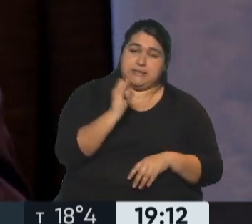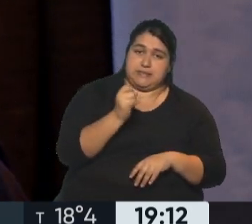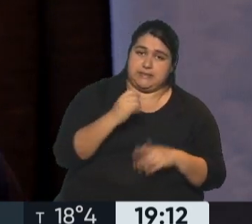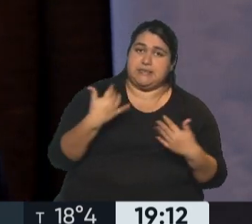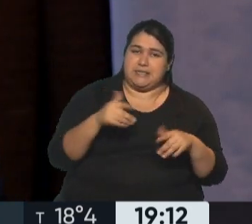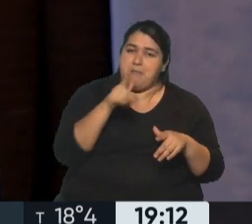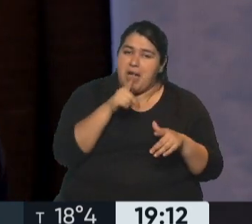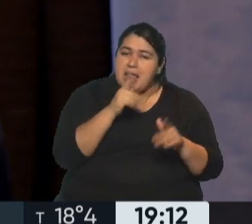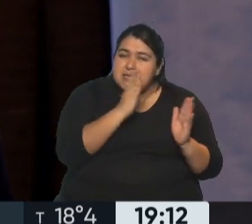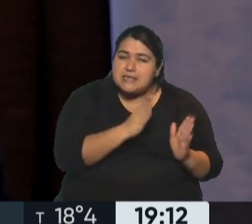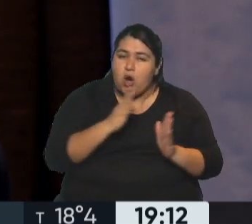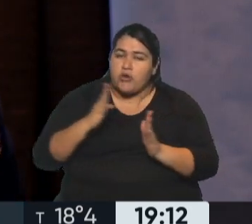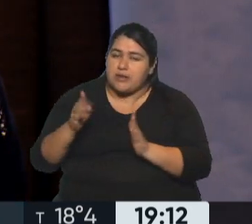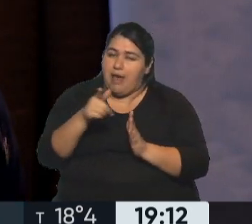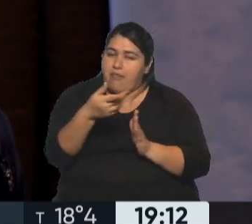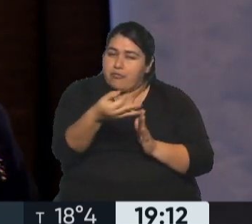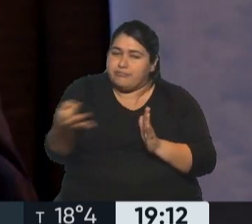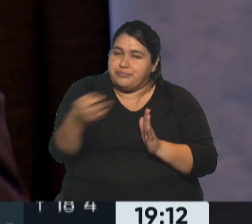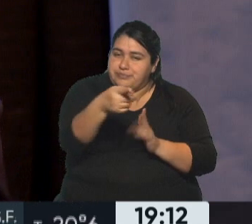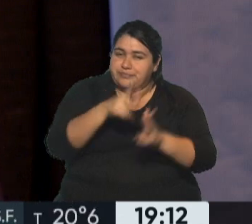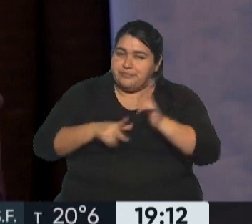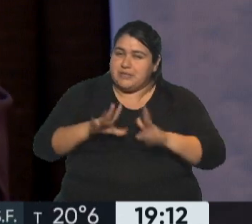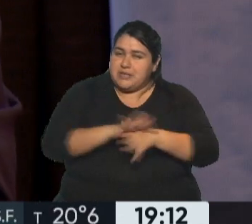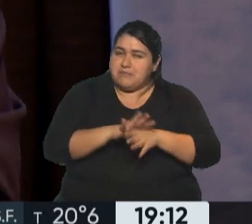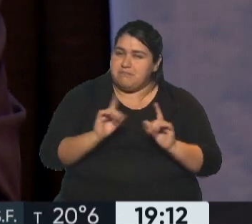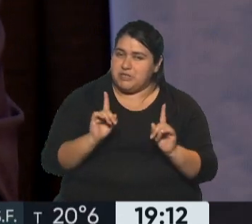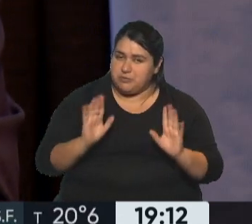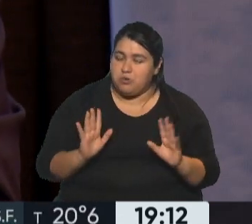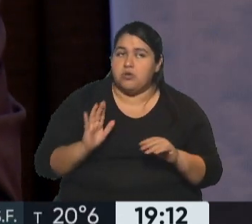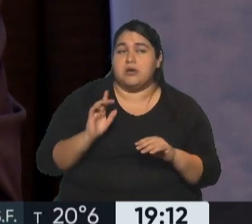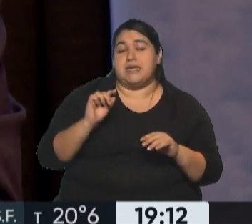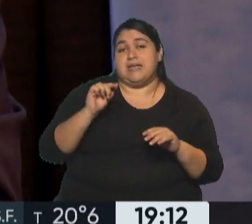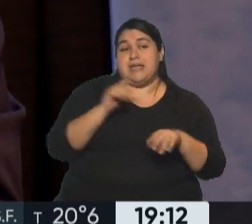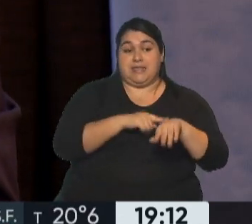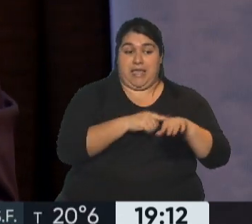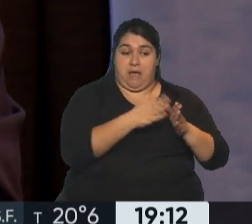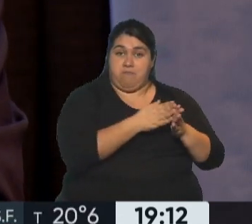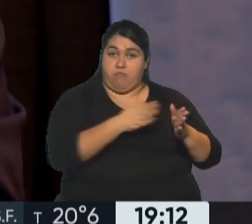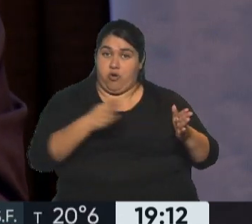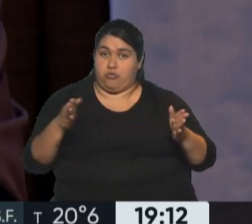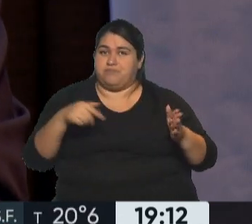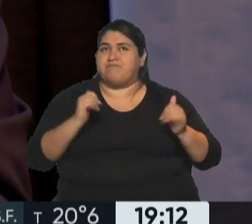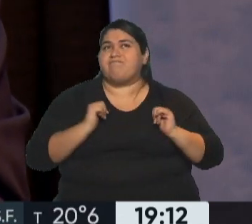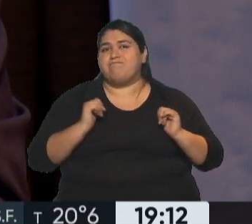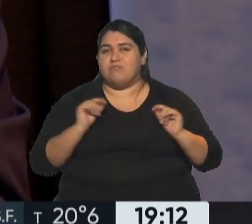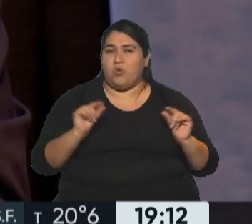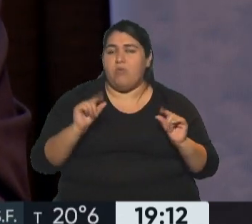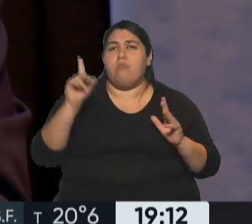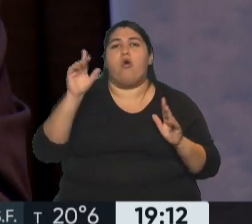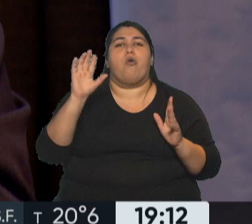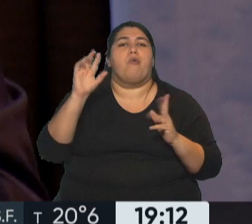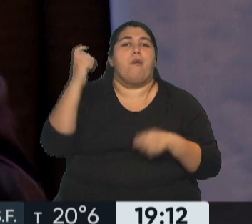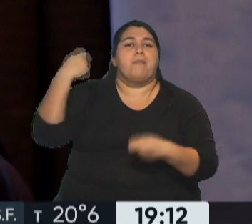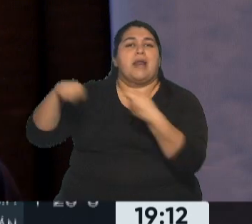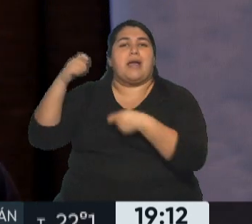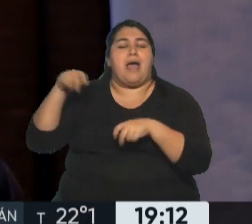poco la secuencia de las novedades y este compás de espera que de alguna forma le abrieron los mercados especulativos